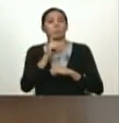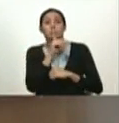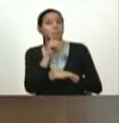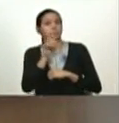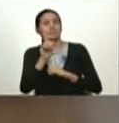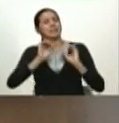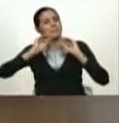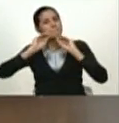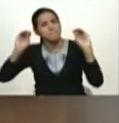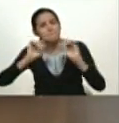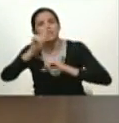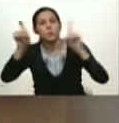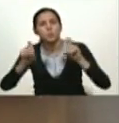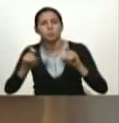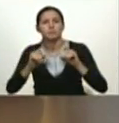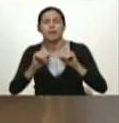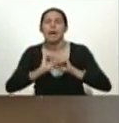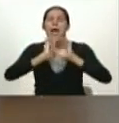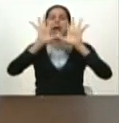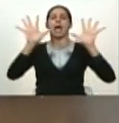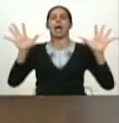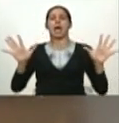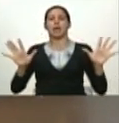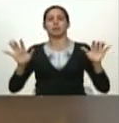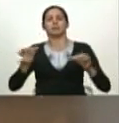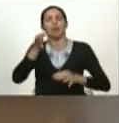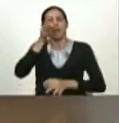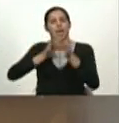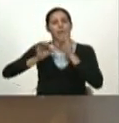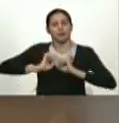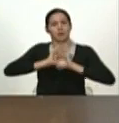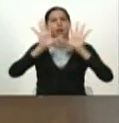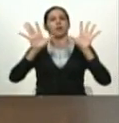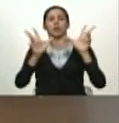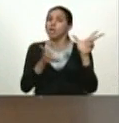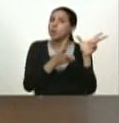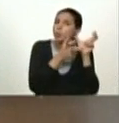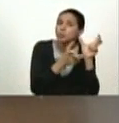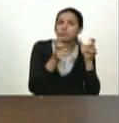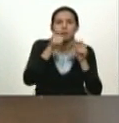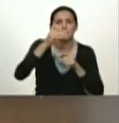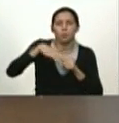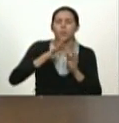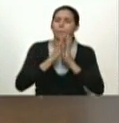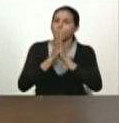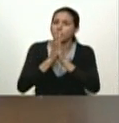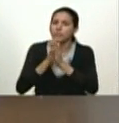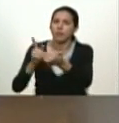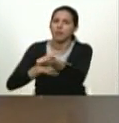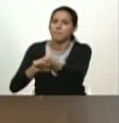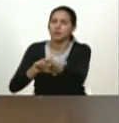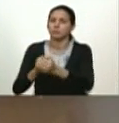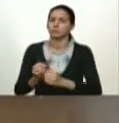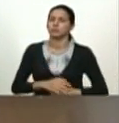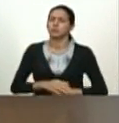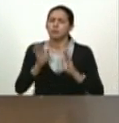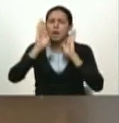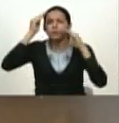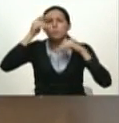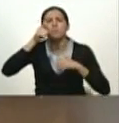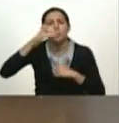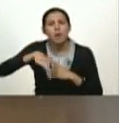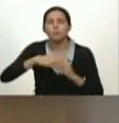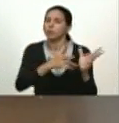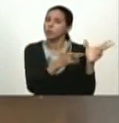resolvamos con certeza cualquier duda escuchen al pueblo camaradas hermanos hermanas escuchen al pueblo